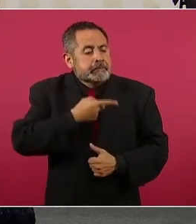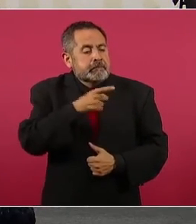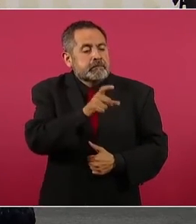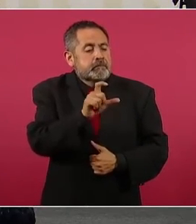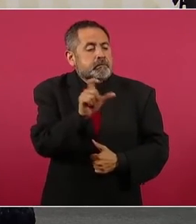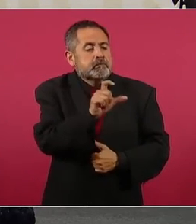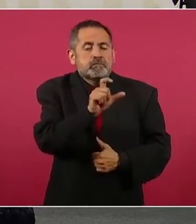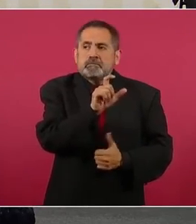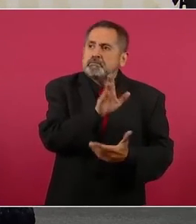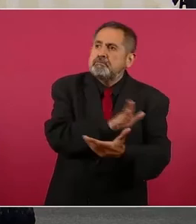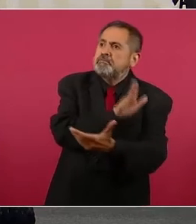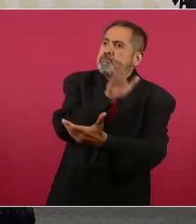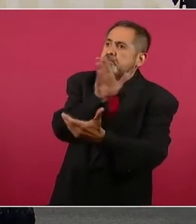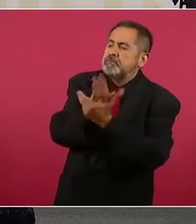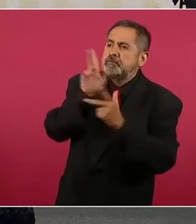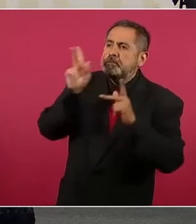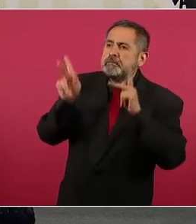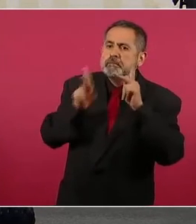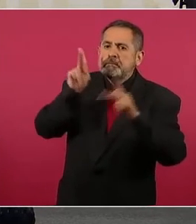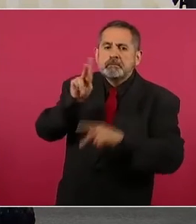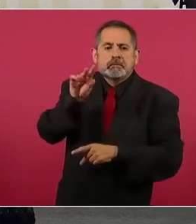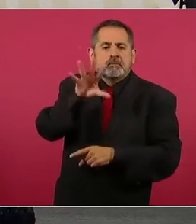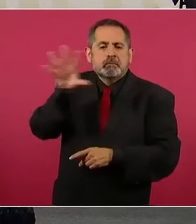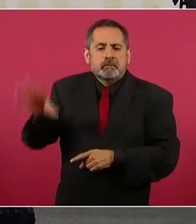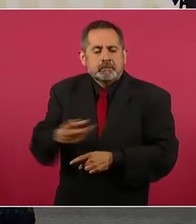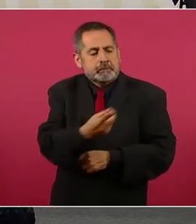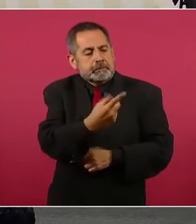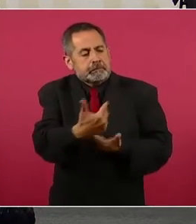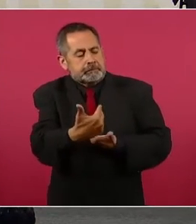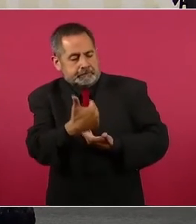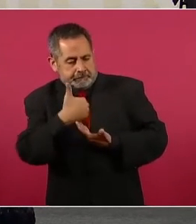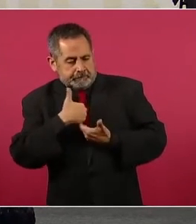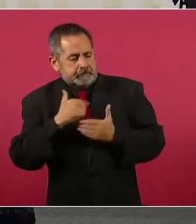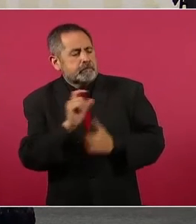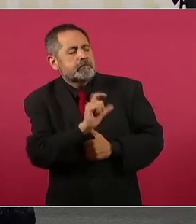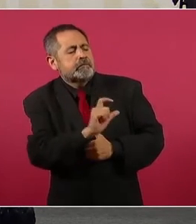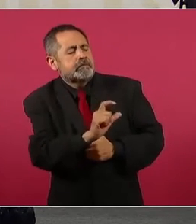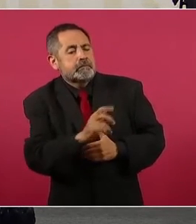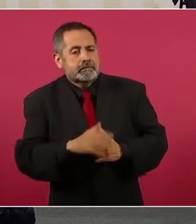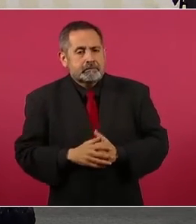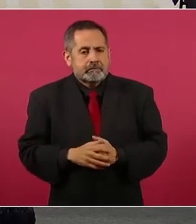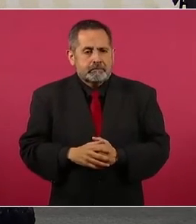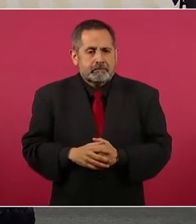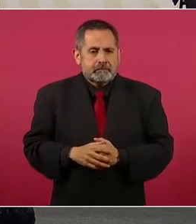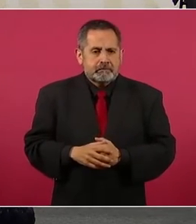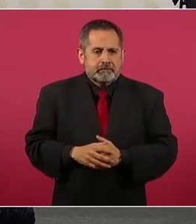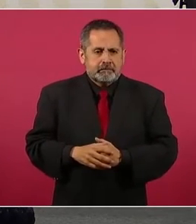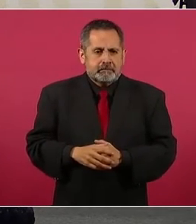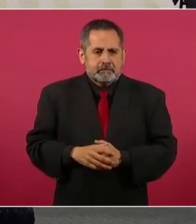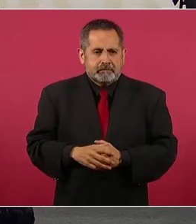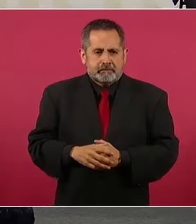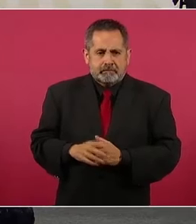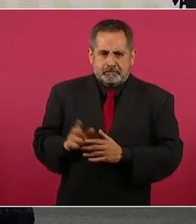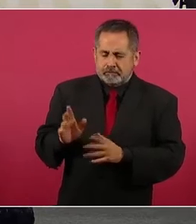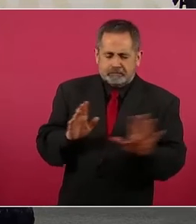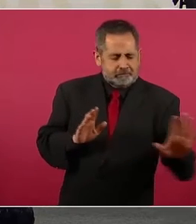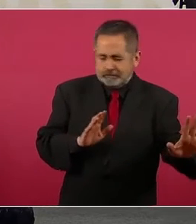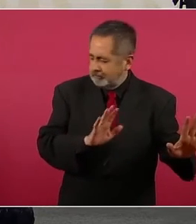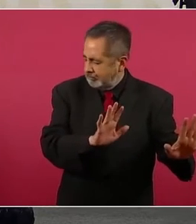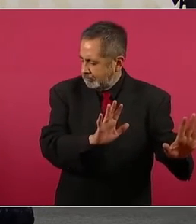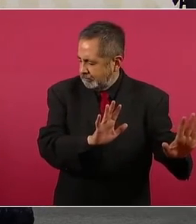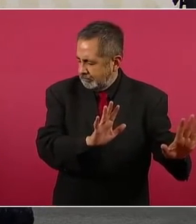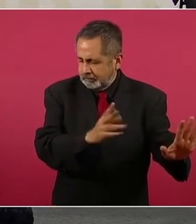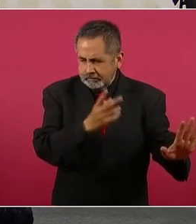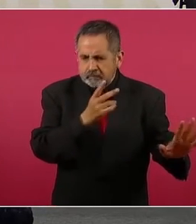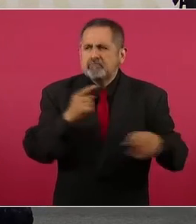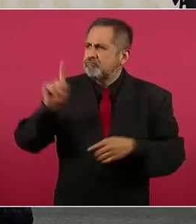para Sudáfrica. Lo más. No, no, no, un momento. Es